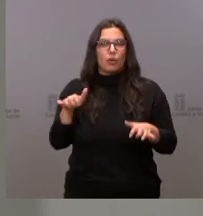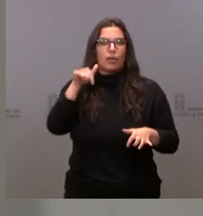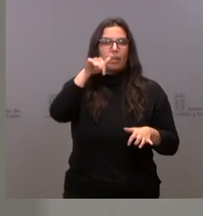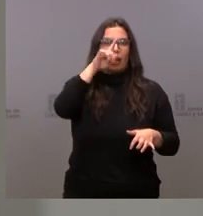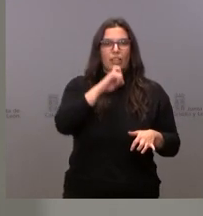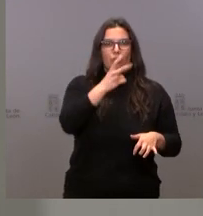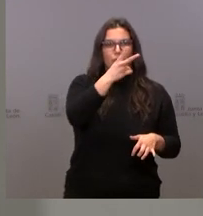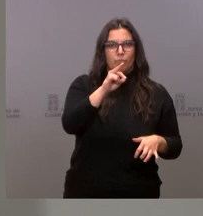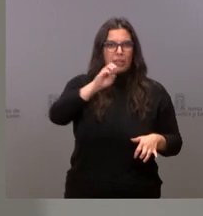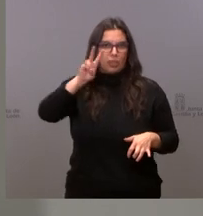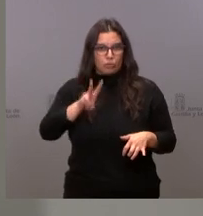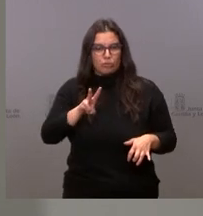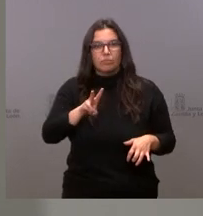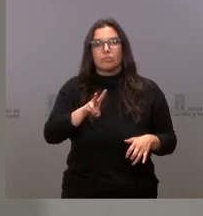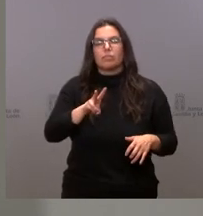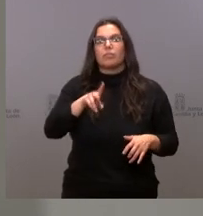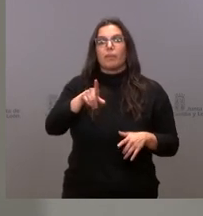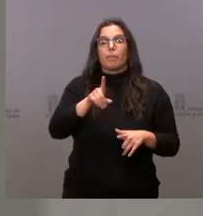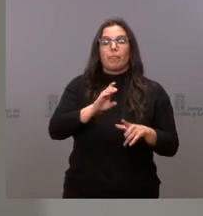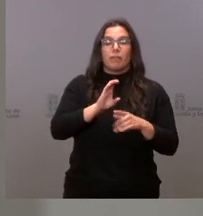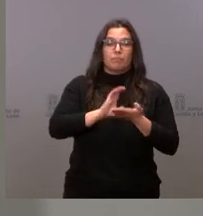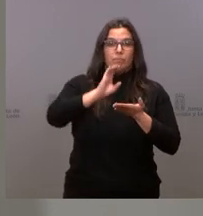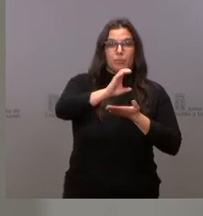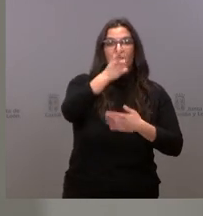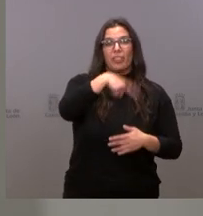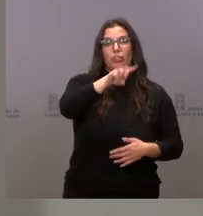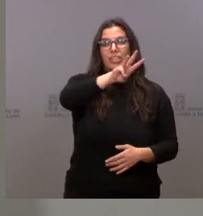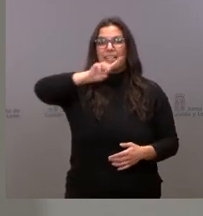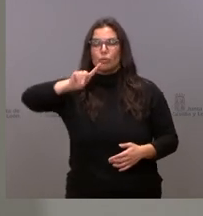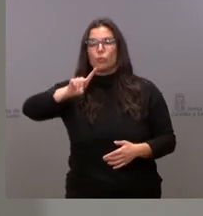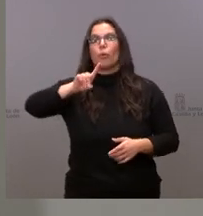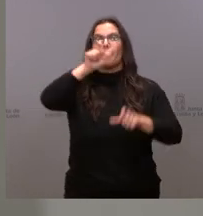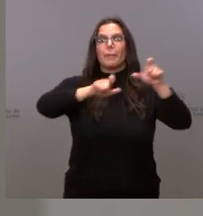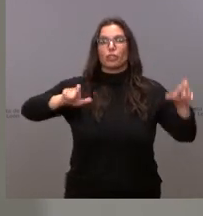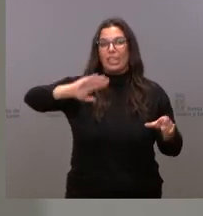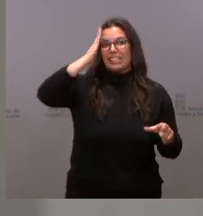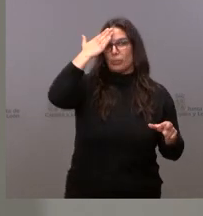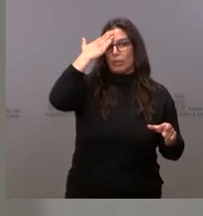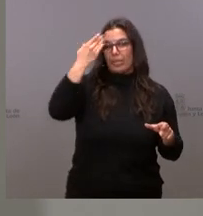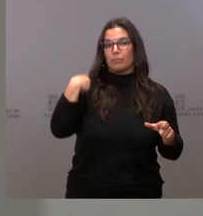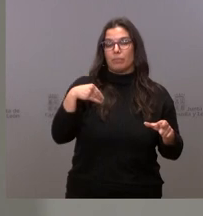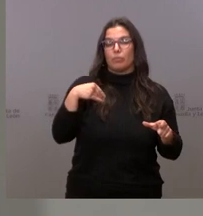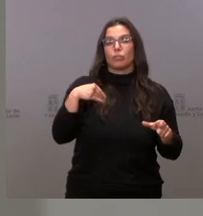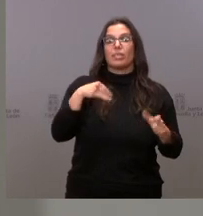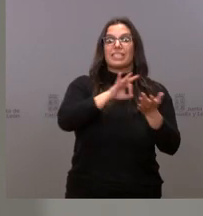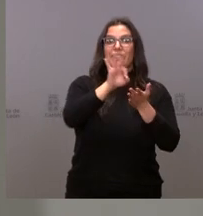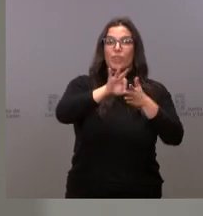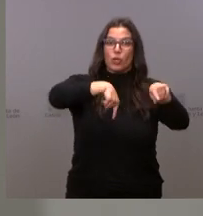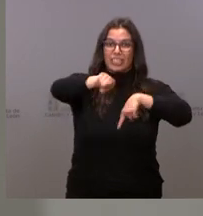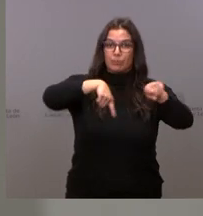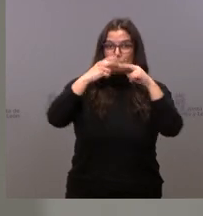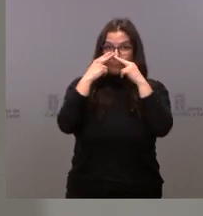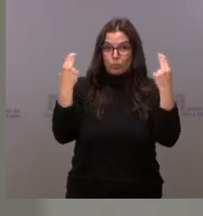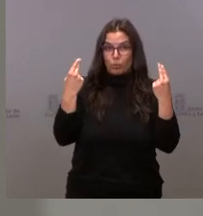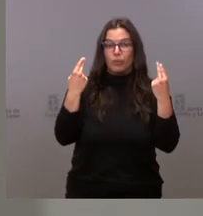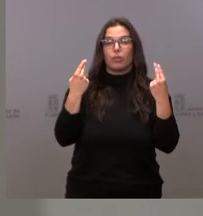de un anticipo por esa cantidad a los 131 titulares de las 243 concesiones de los servicios de transporte público